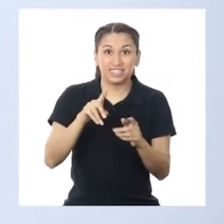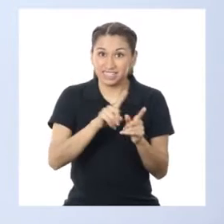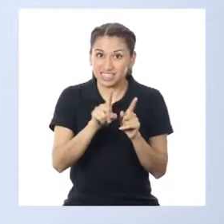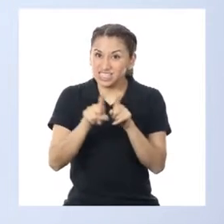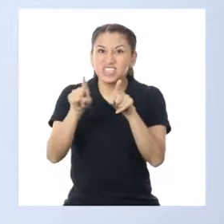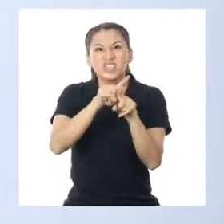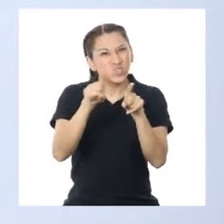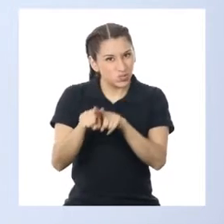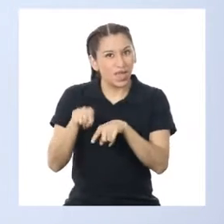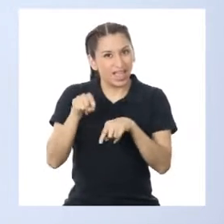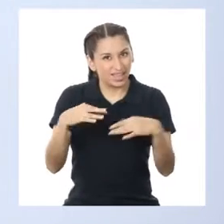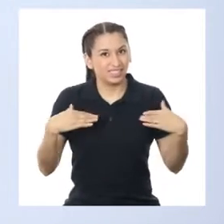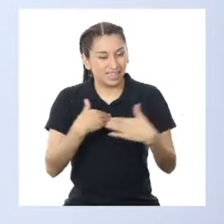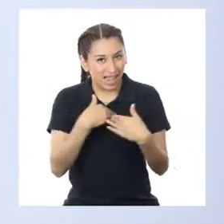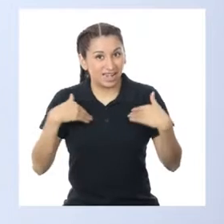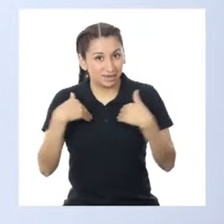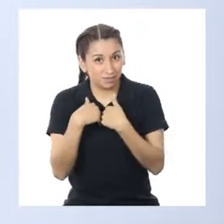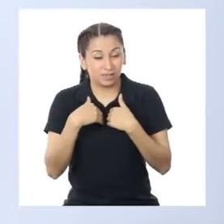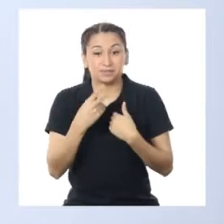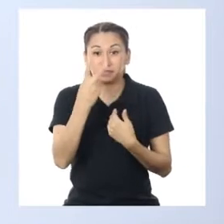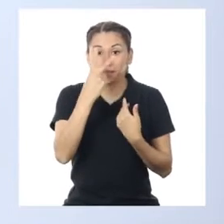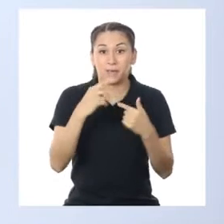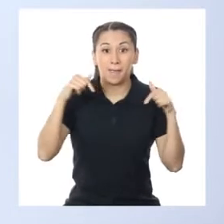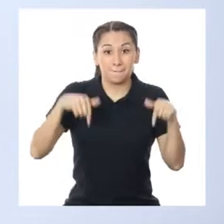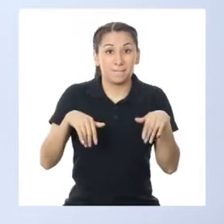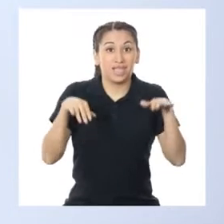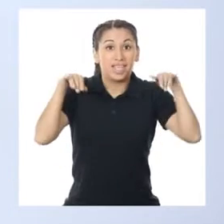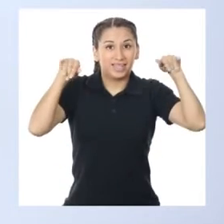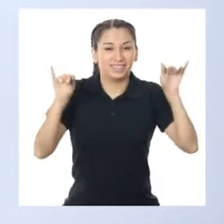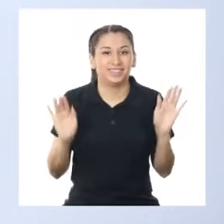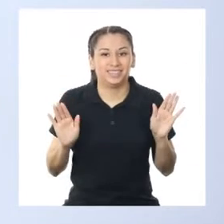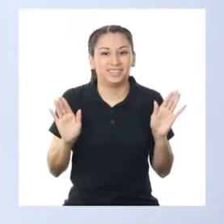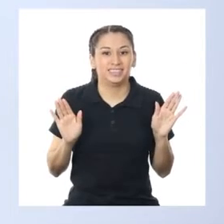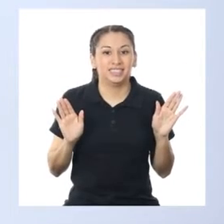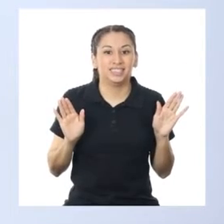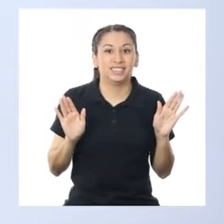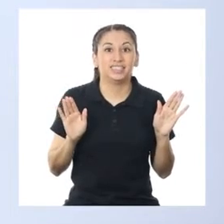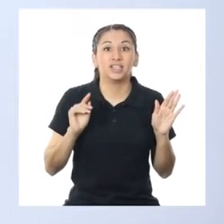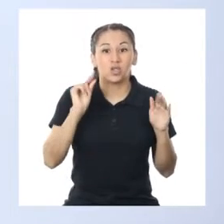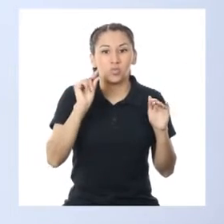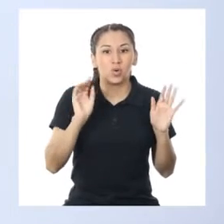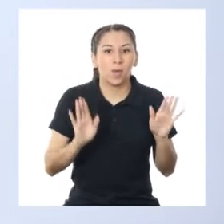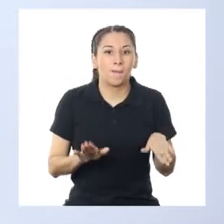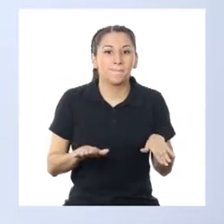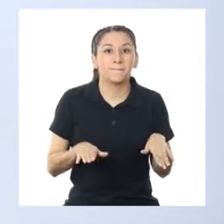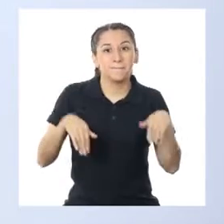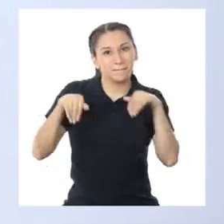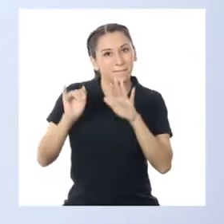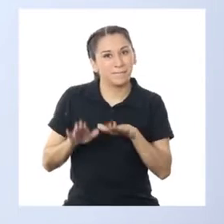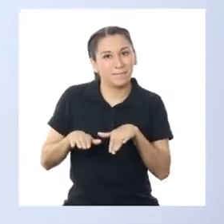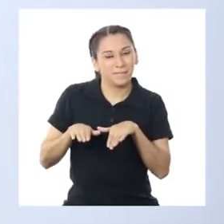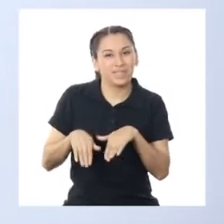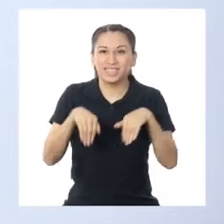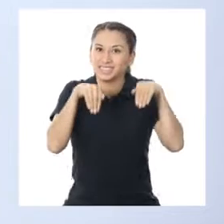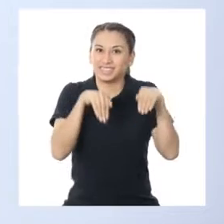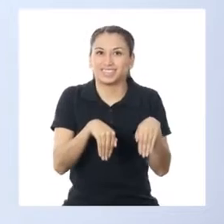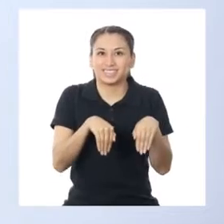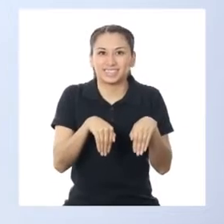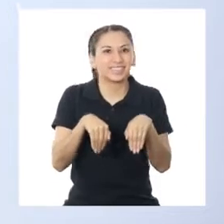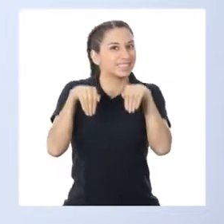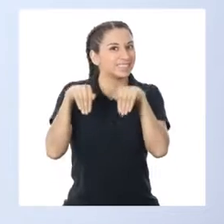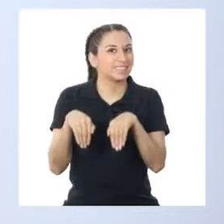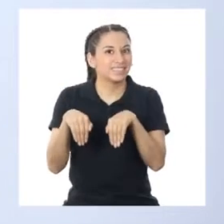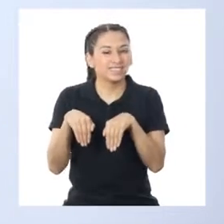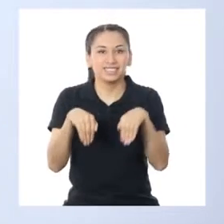Sí, podemos. Juntamos las piernas, flexionamos las rodillas y damos pequeños brincos. ¡Eso es! ¡Muy